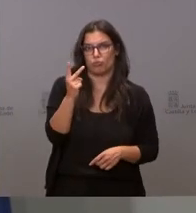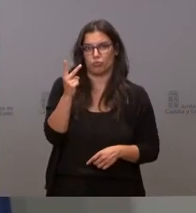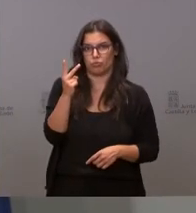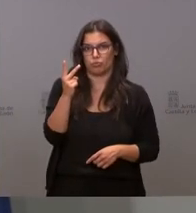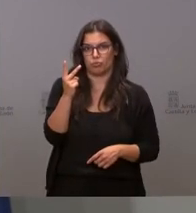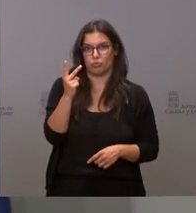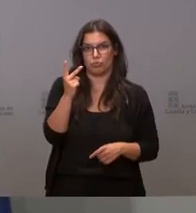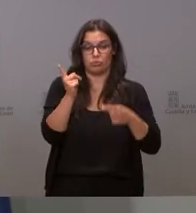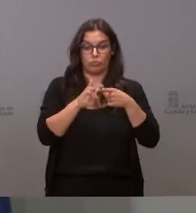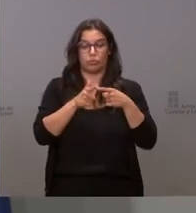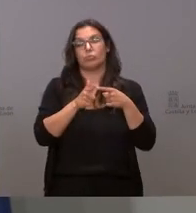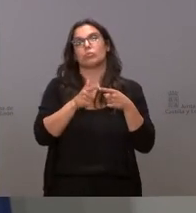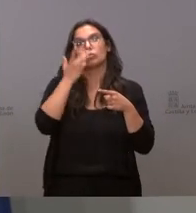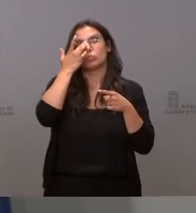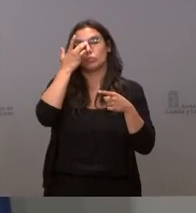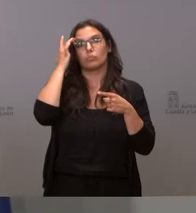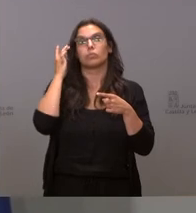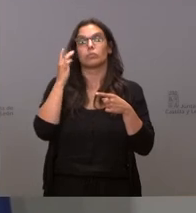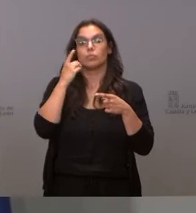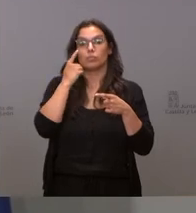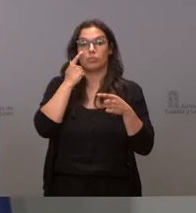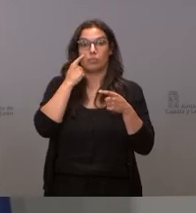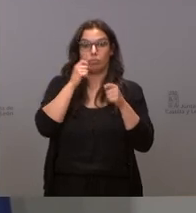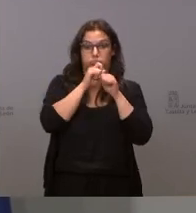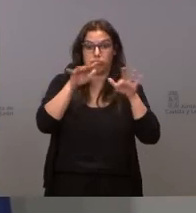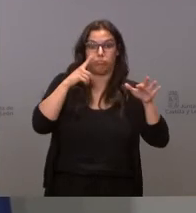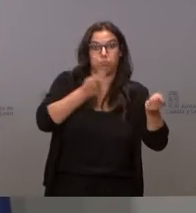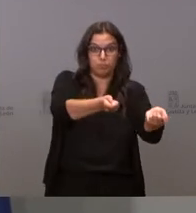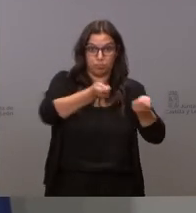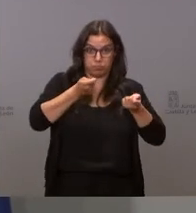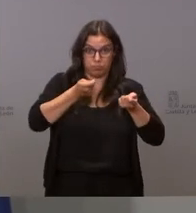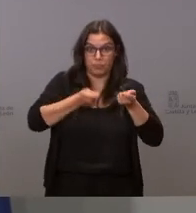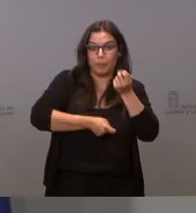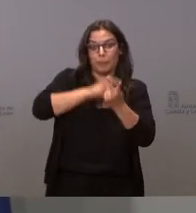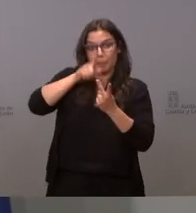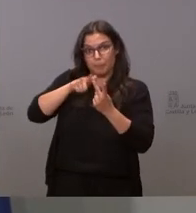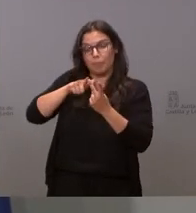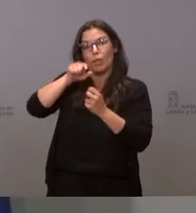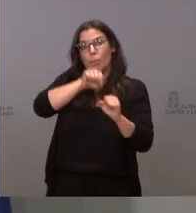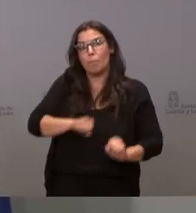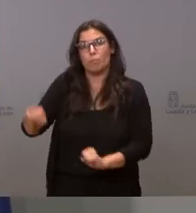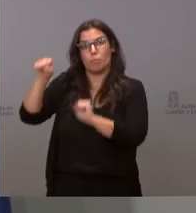prevenir la expansión de la enfermedad y proteger de la